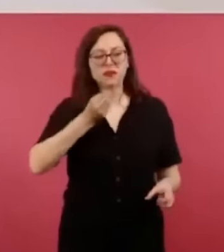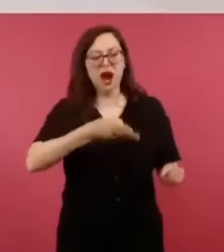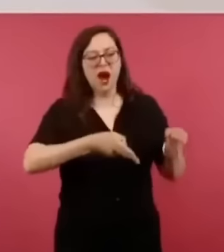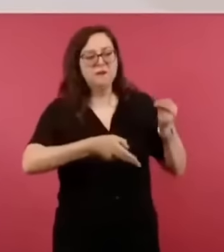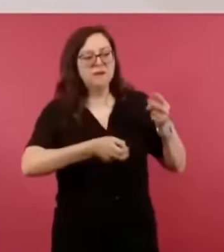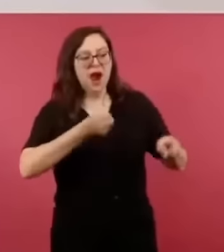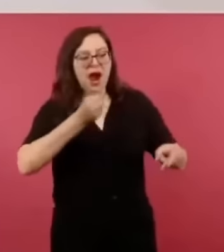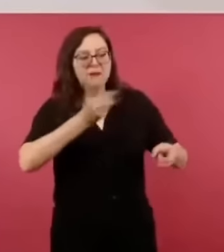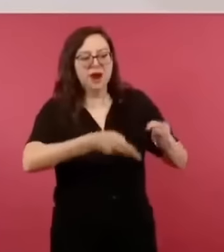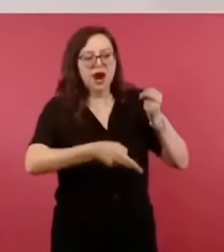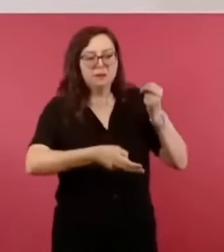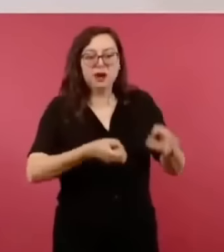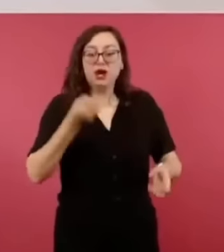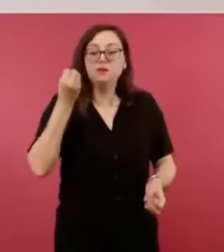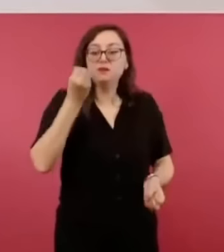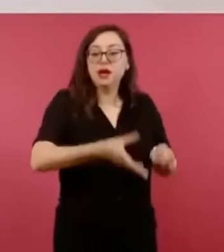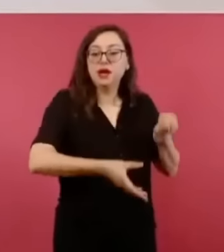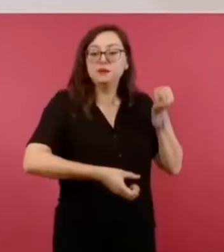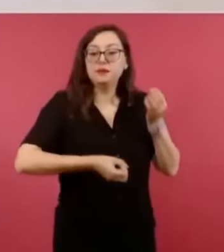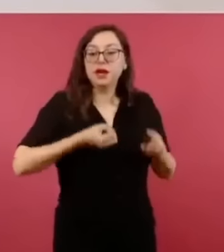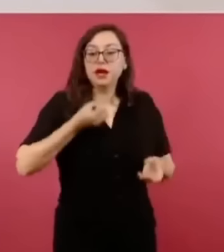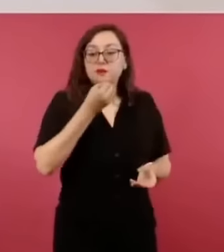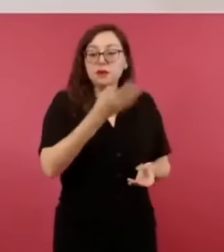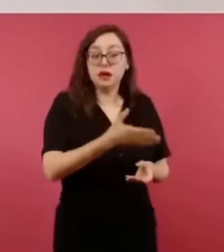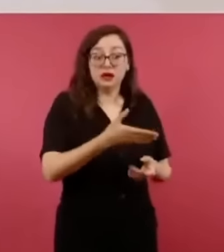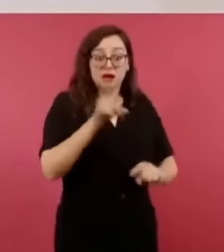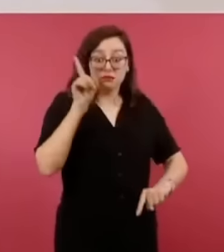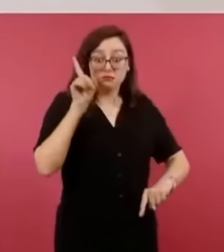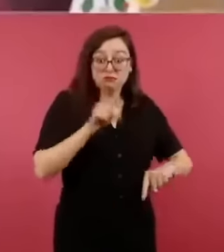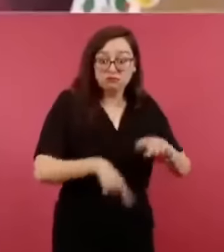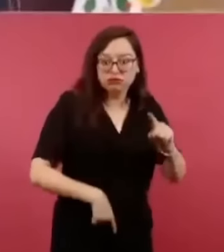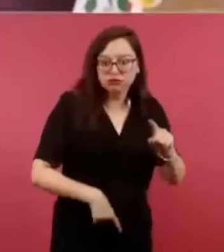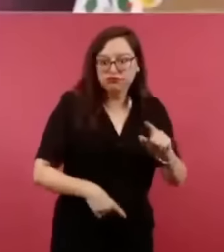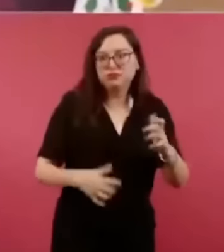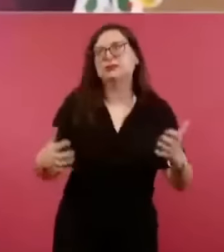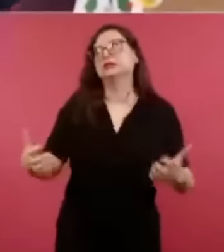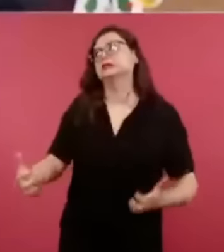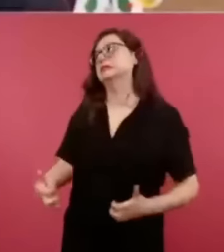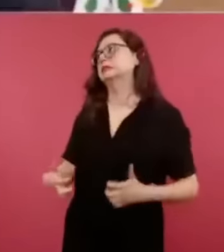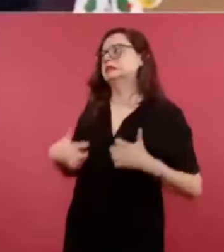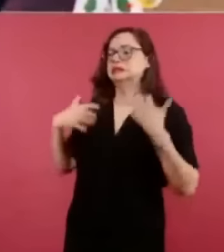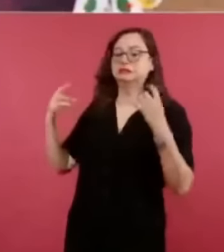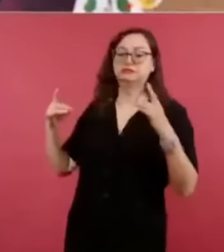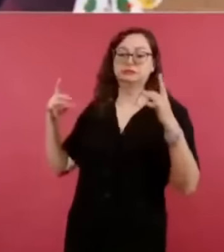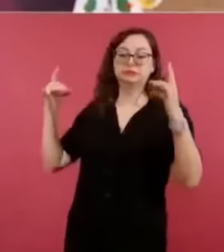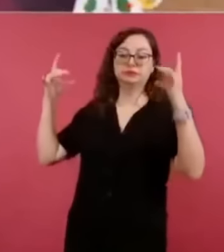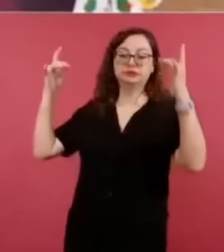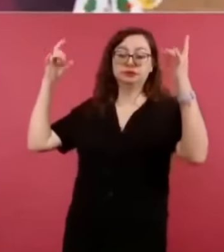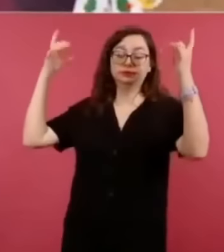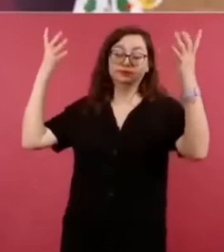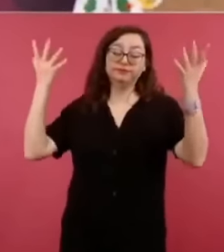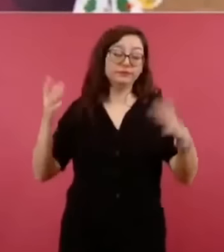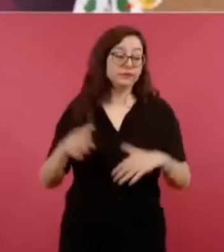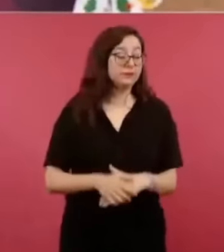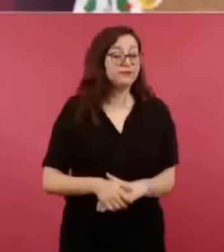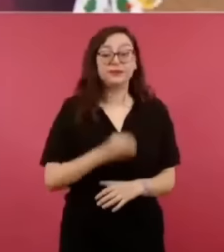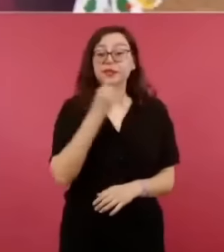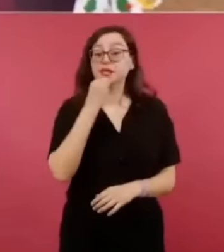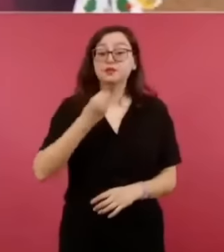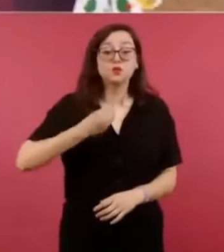pero necesitamos seguir adelante y pensar